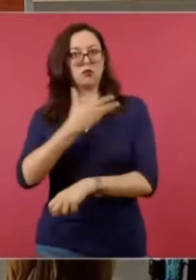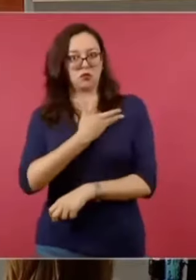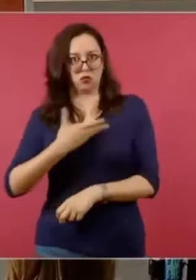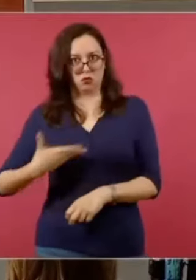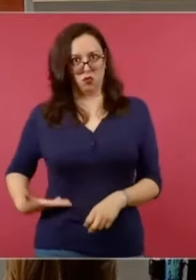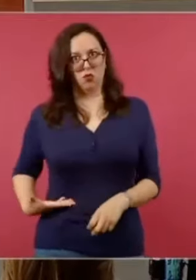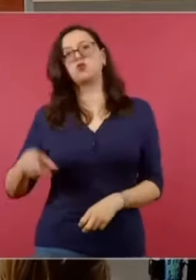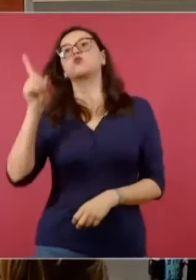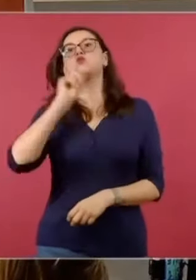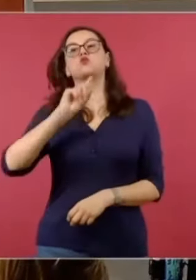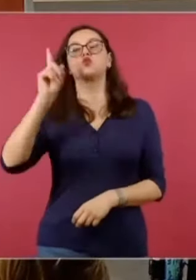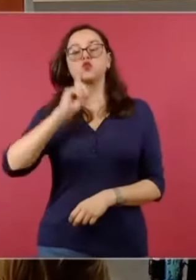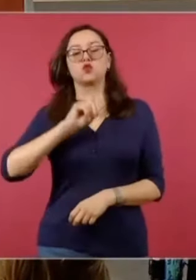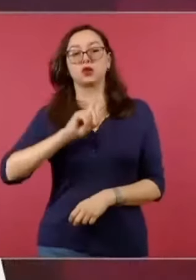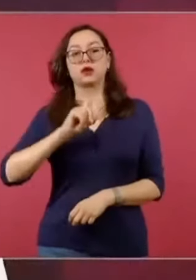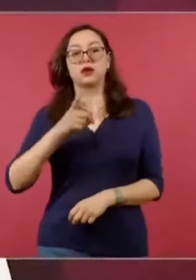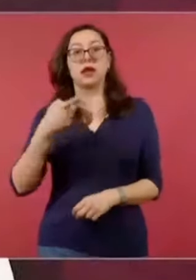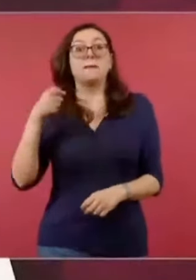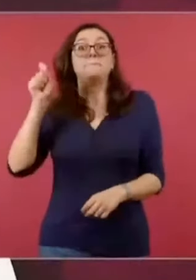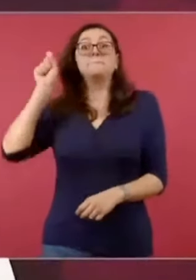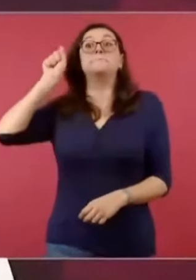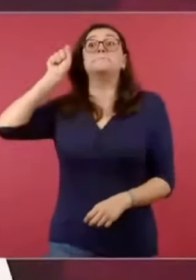más bien preside,